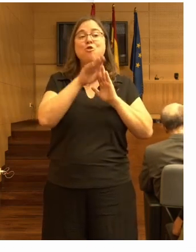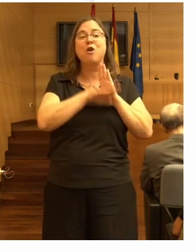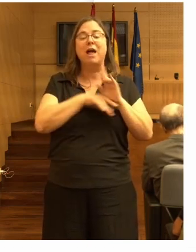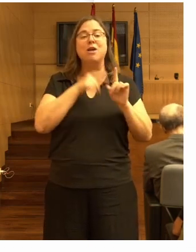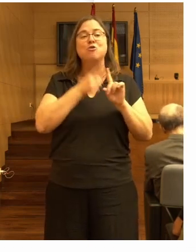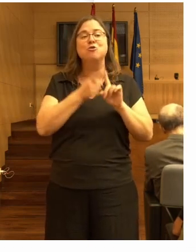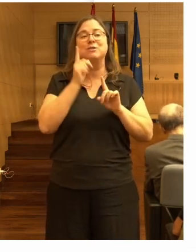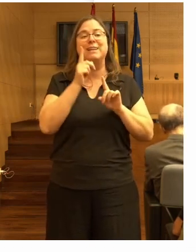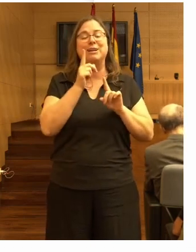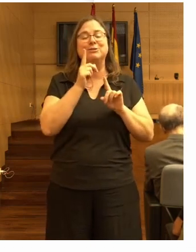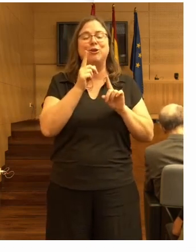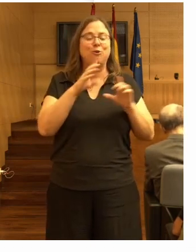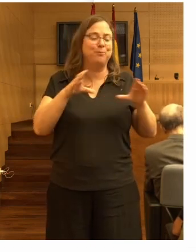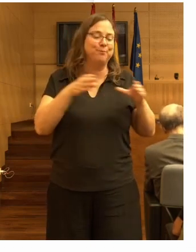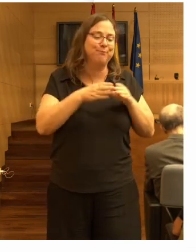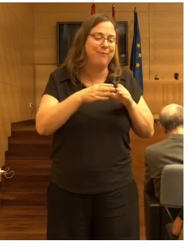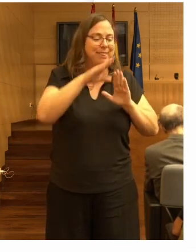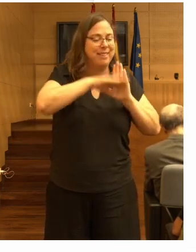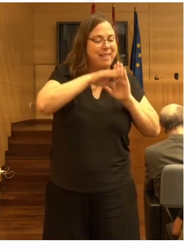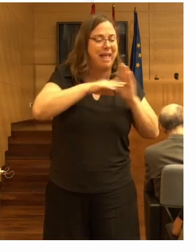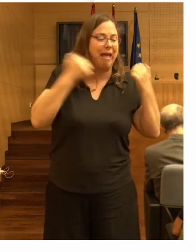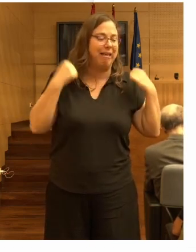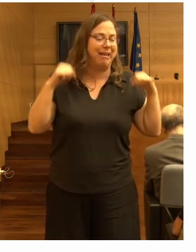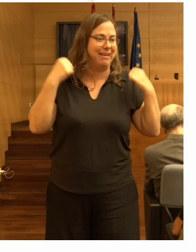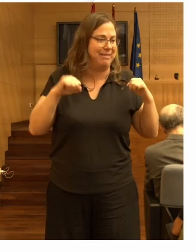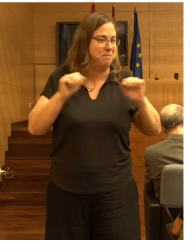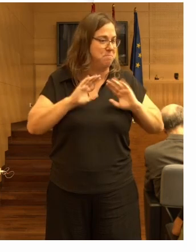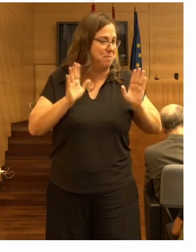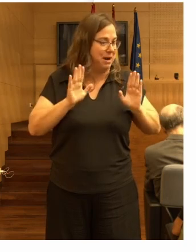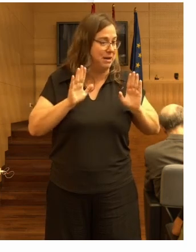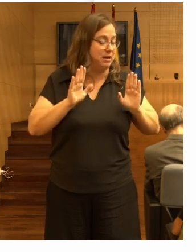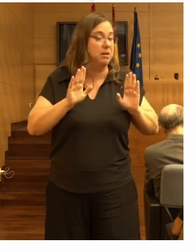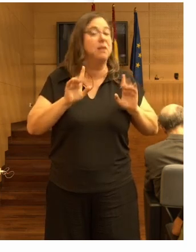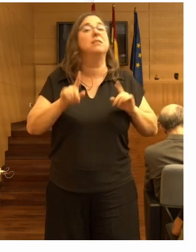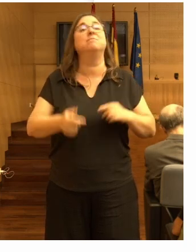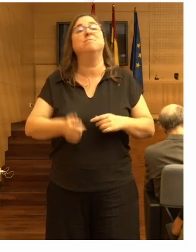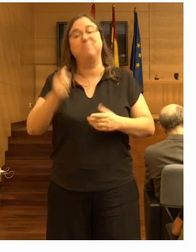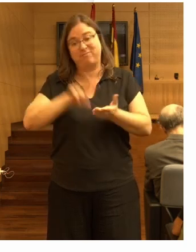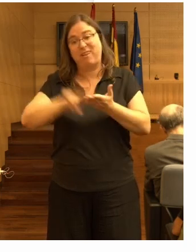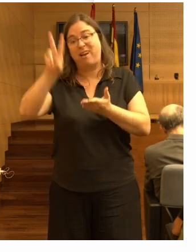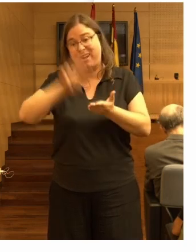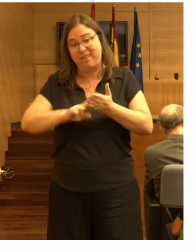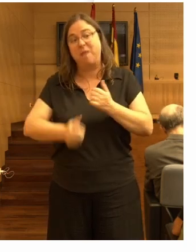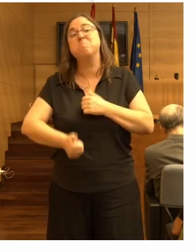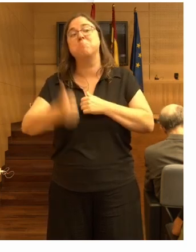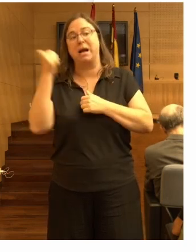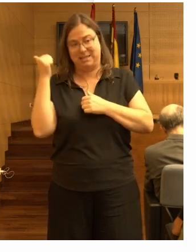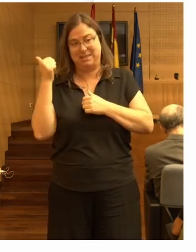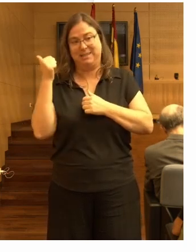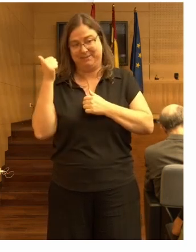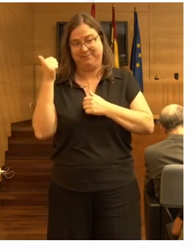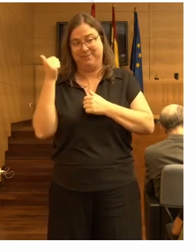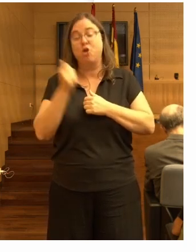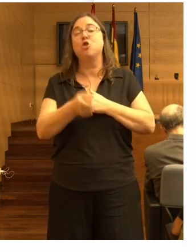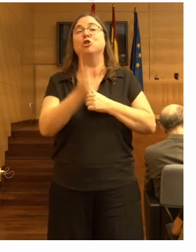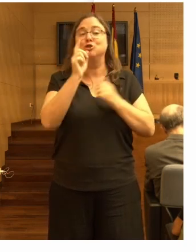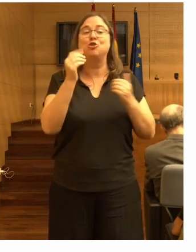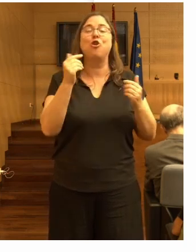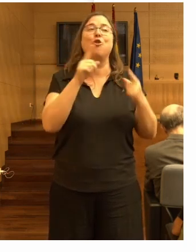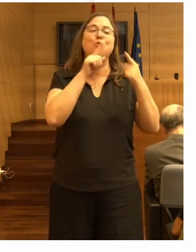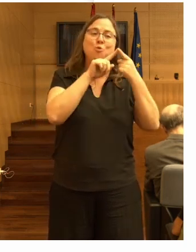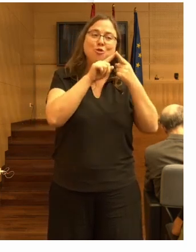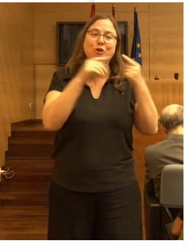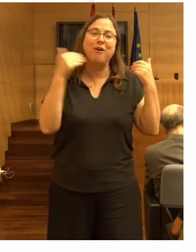baterías de ejercicios y que aún así han tenido más caídas. Así que no solamente se puede recomendar